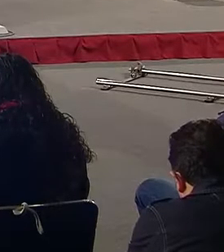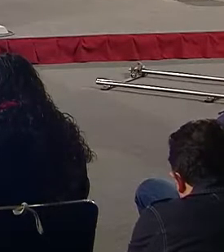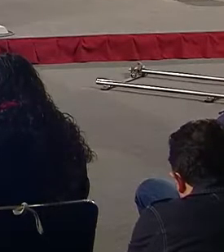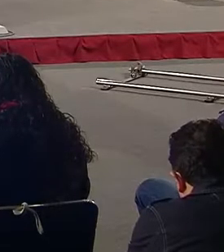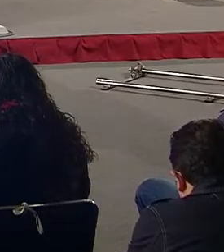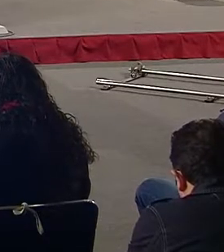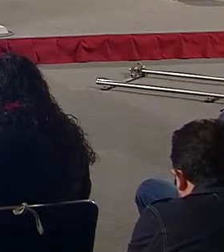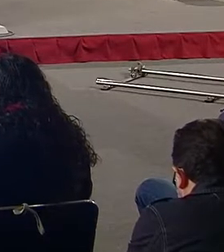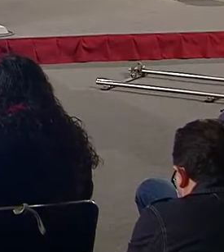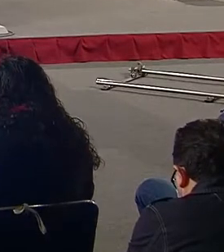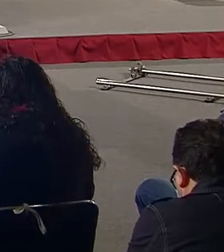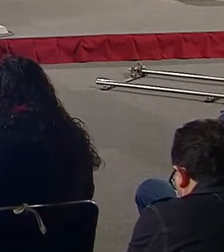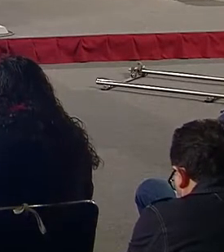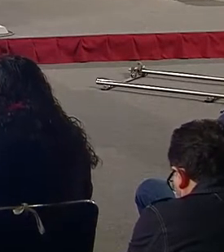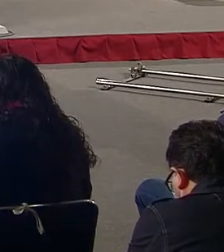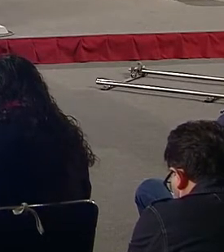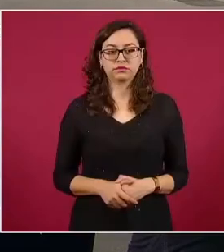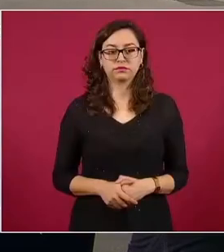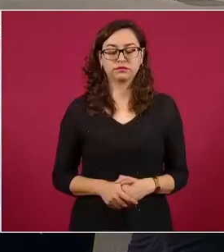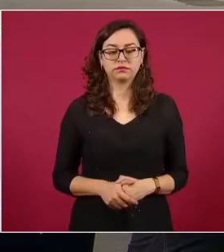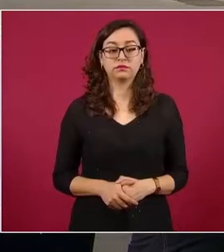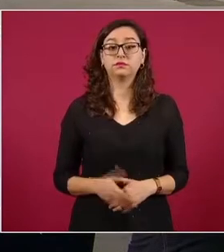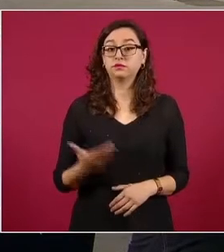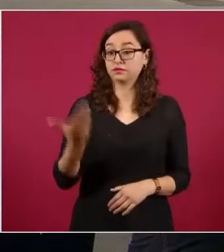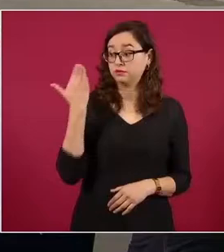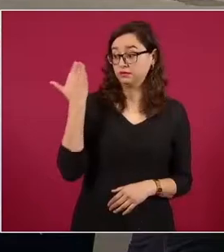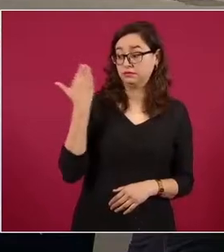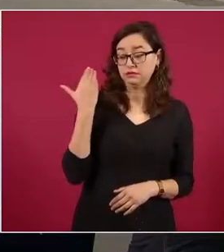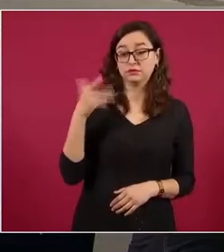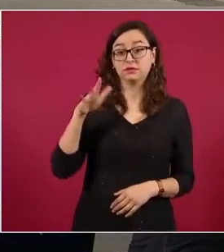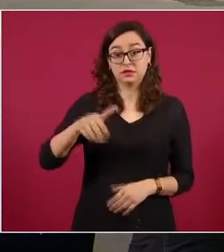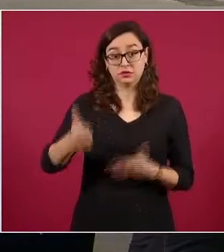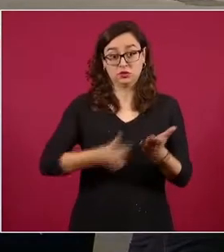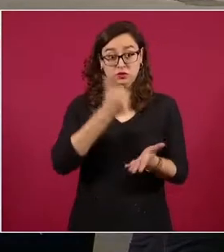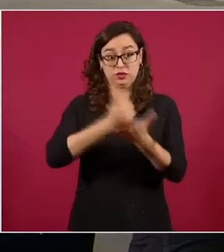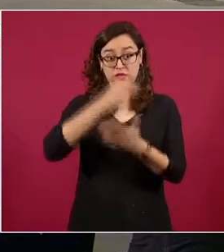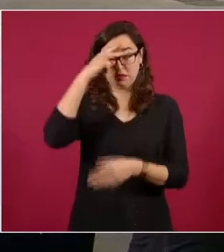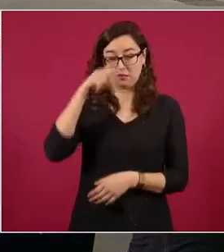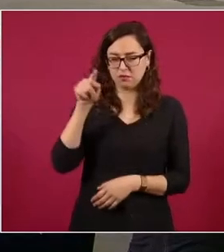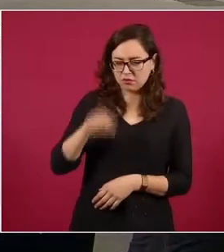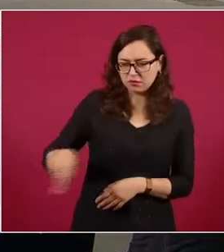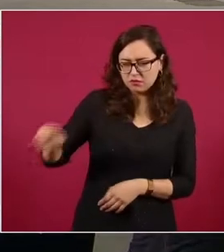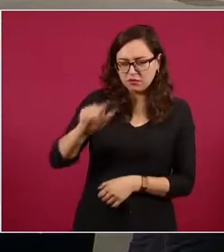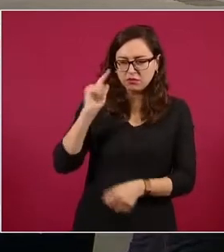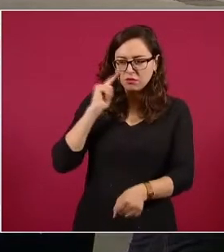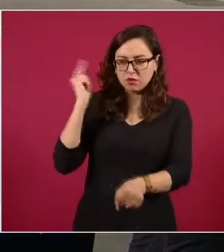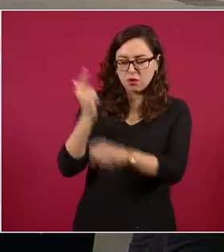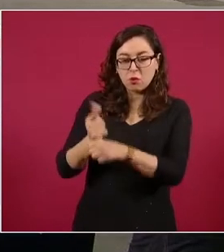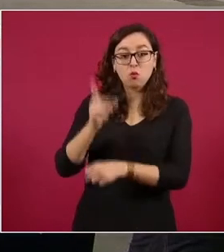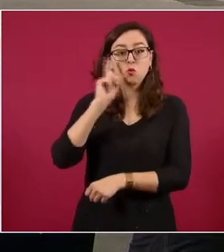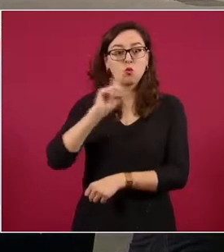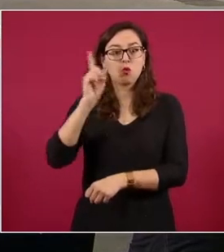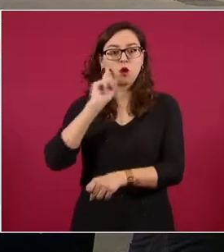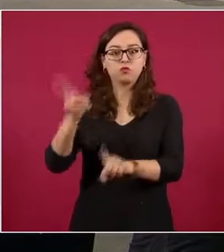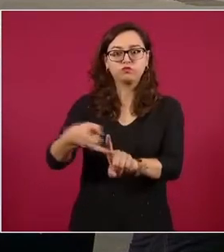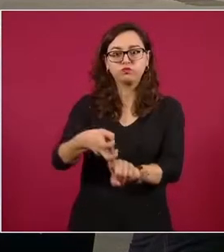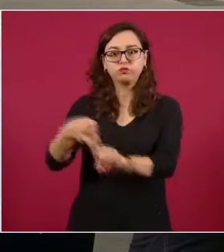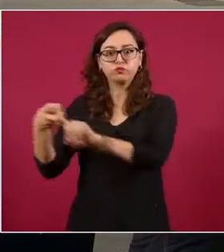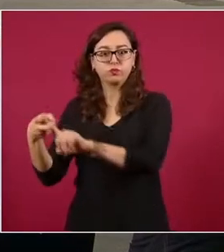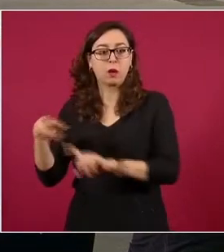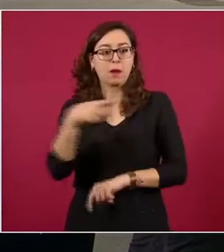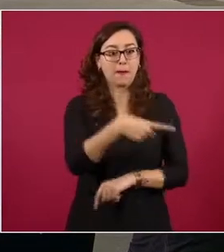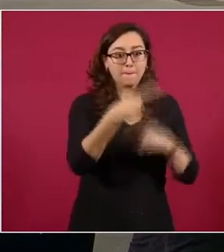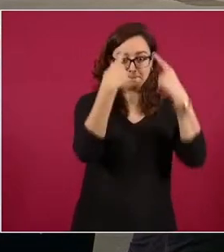la Marina en un operativo en periférico sur de la Ciudad de México. Pero, ¿qué pasó? Se realizó una